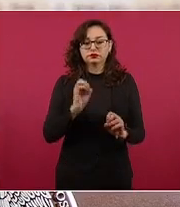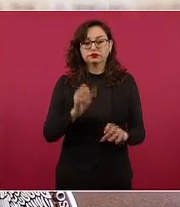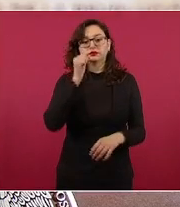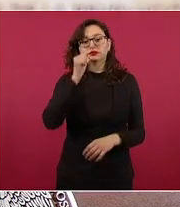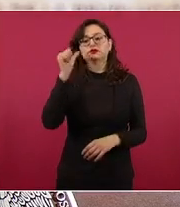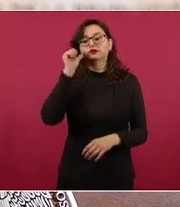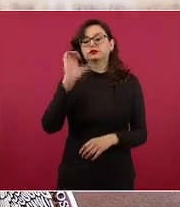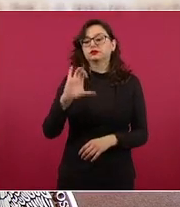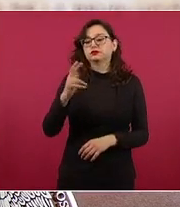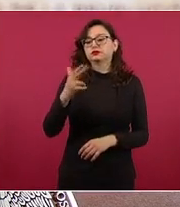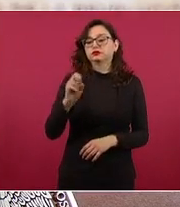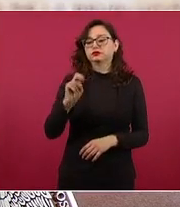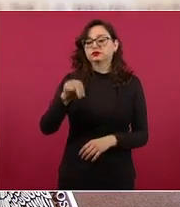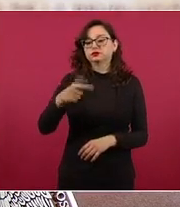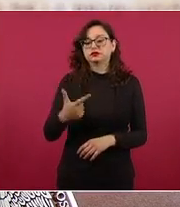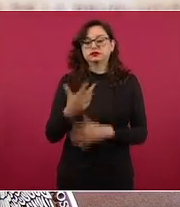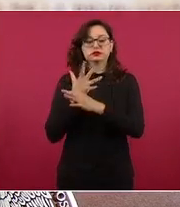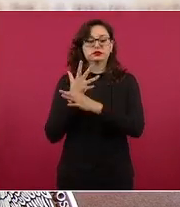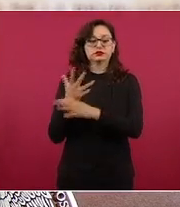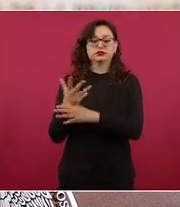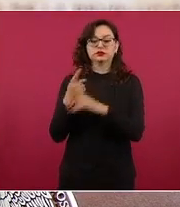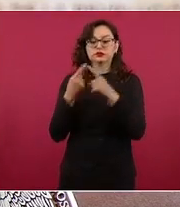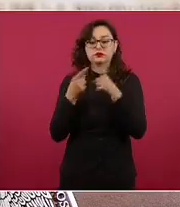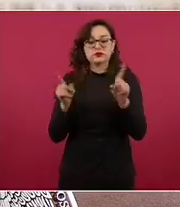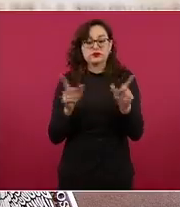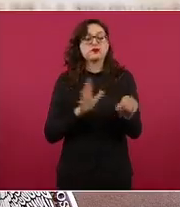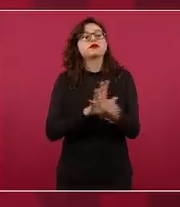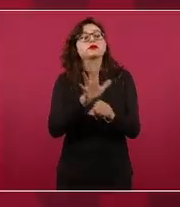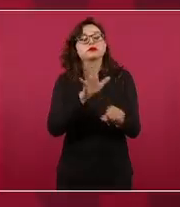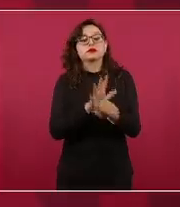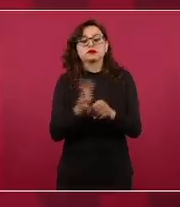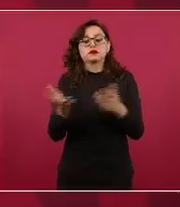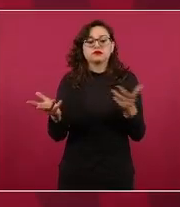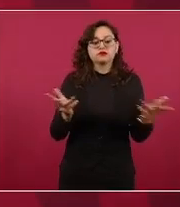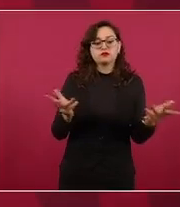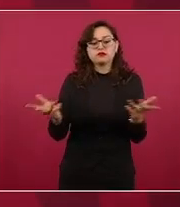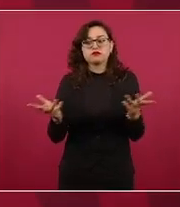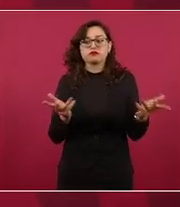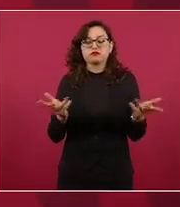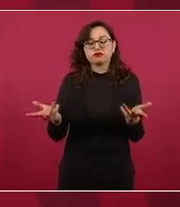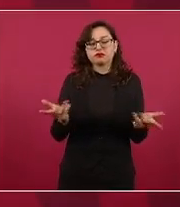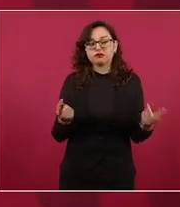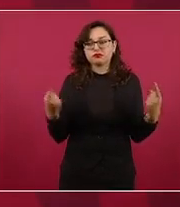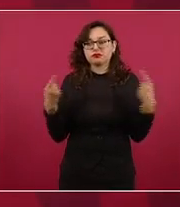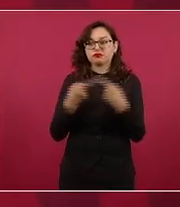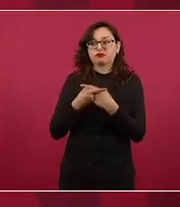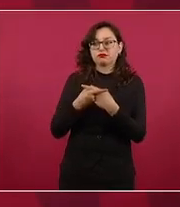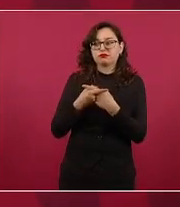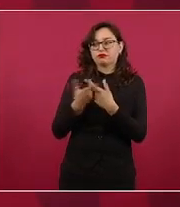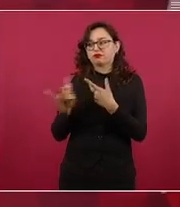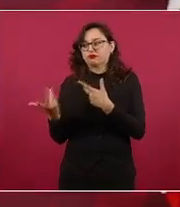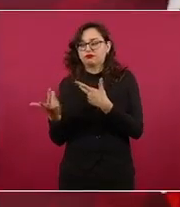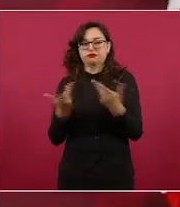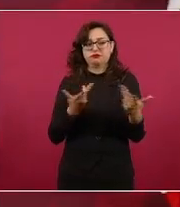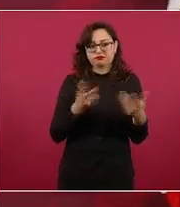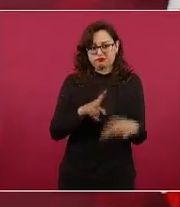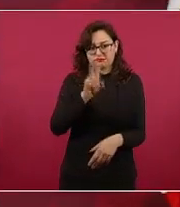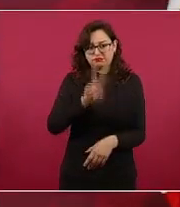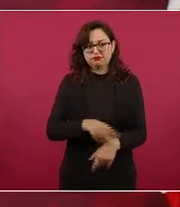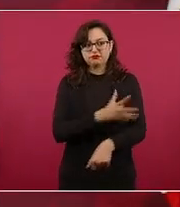para saber no el doble discurso no la hipocresía